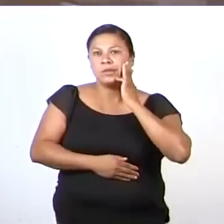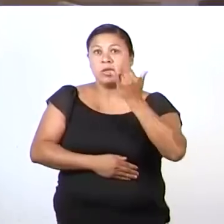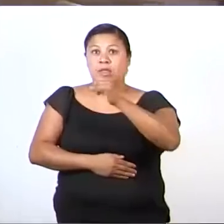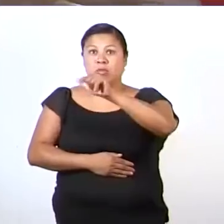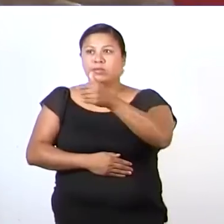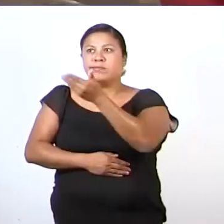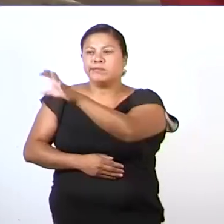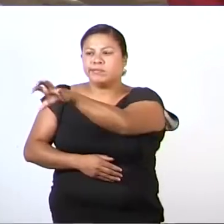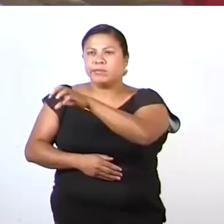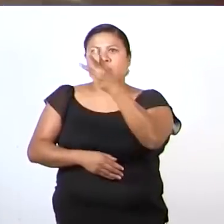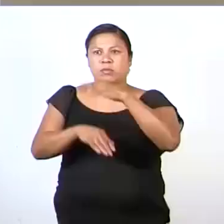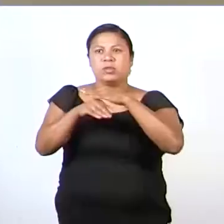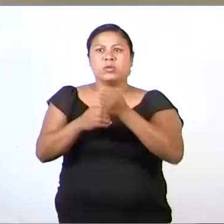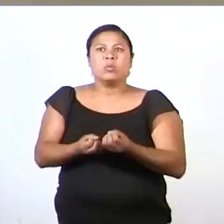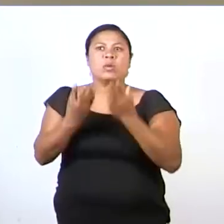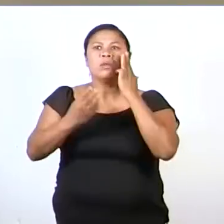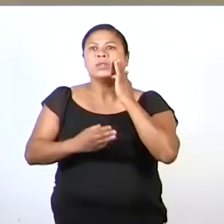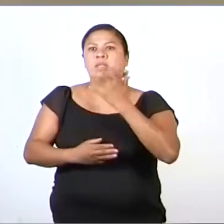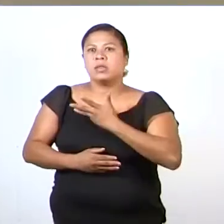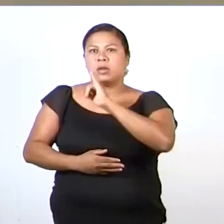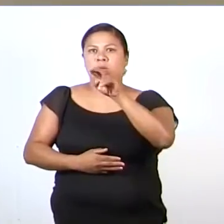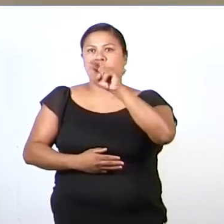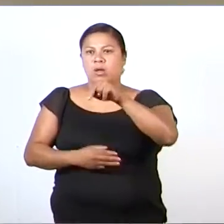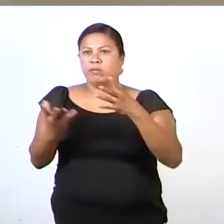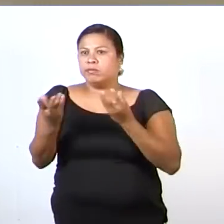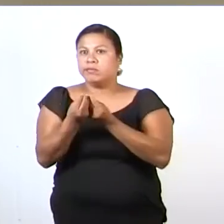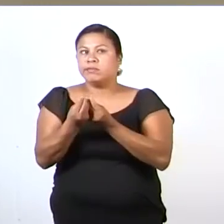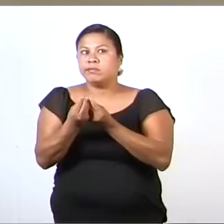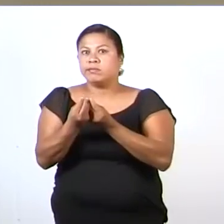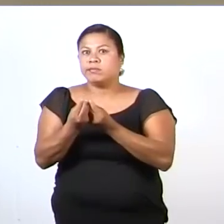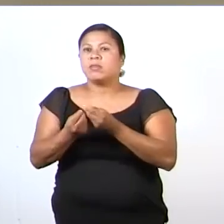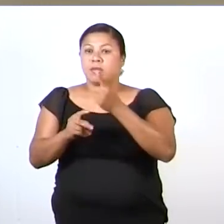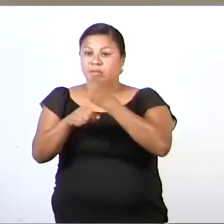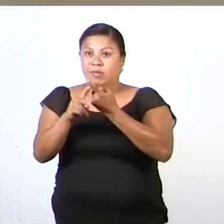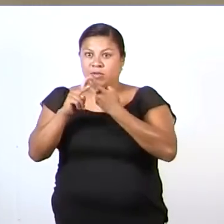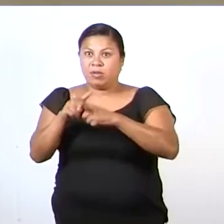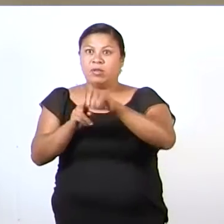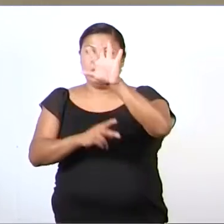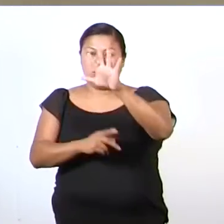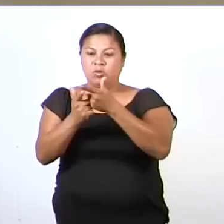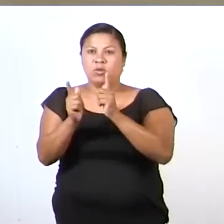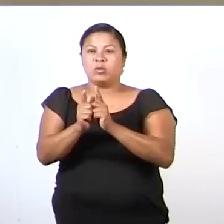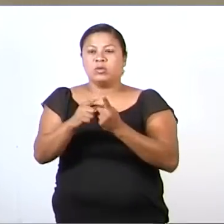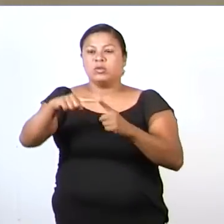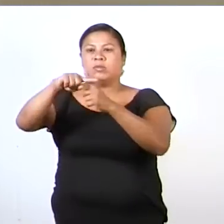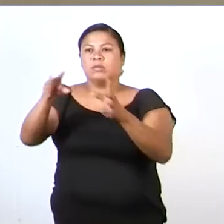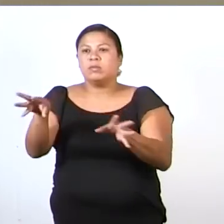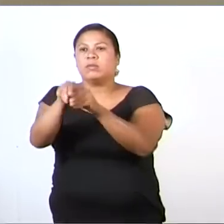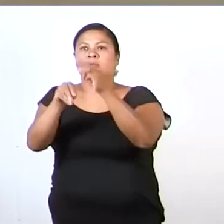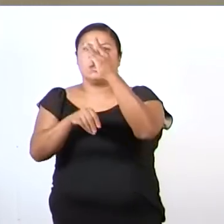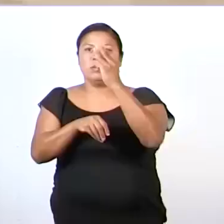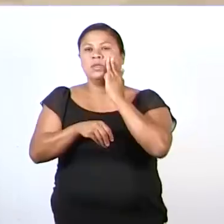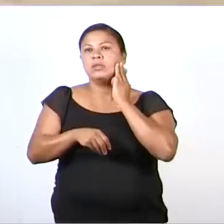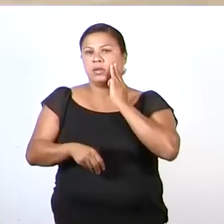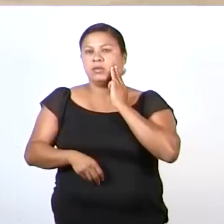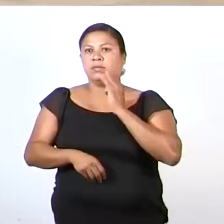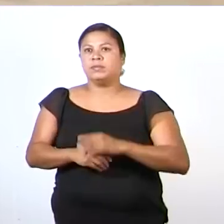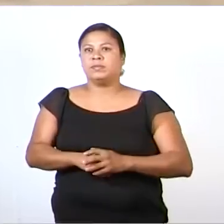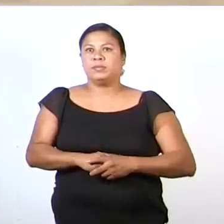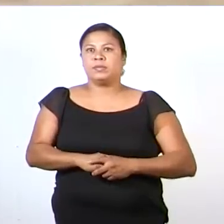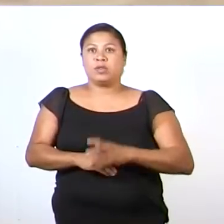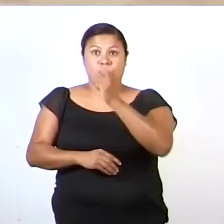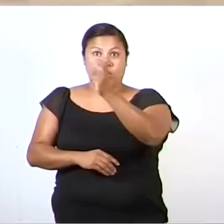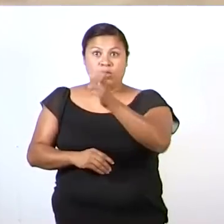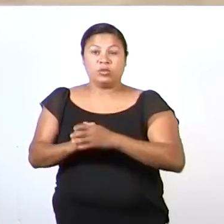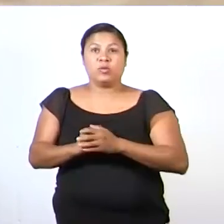correspondencia con los números. Juan compró cinco manzanas y después pidió tres más. ¿Cuántas manzanas tiene Juan en total? Al